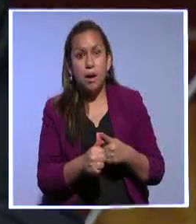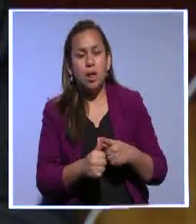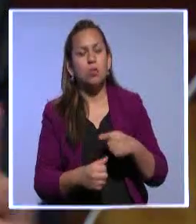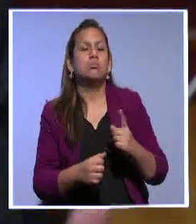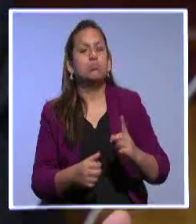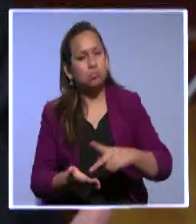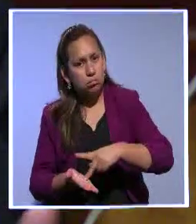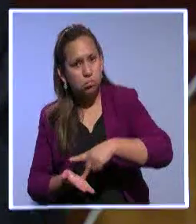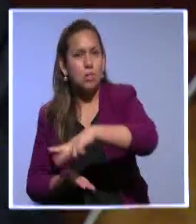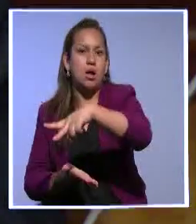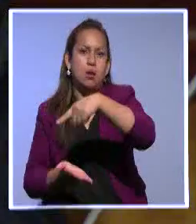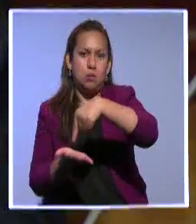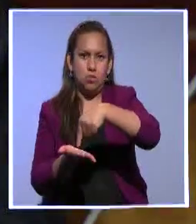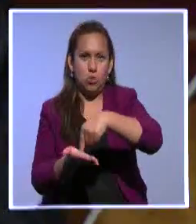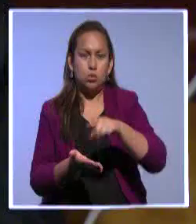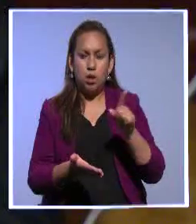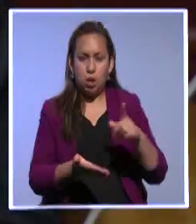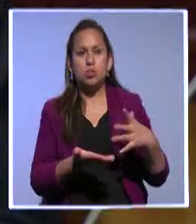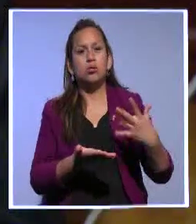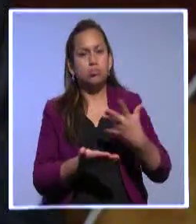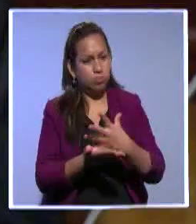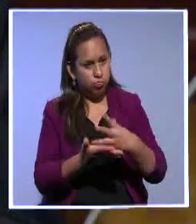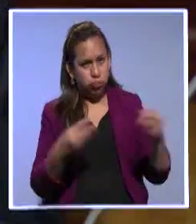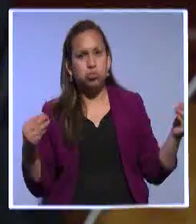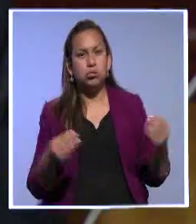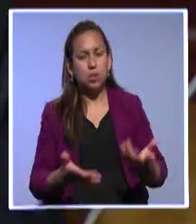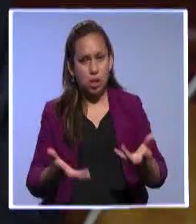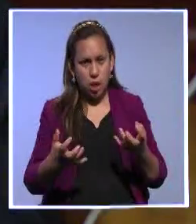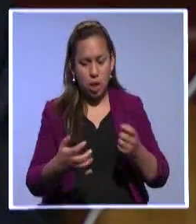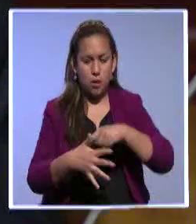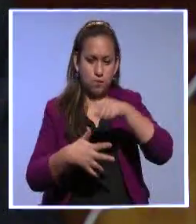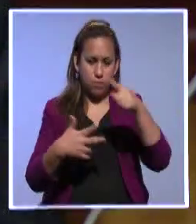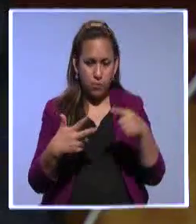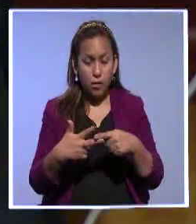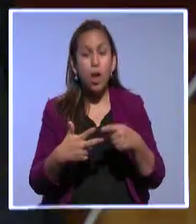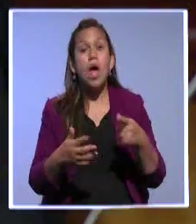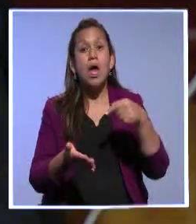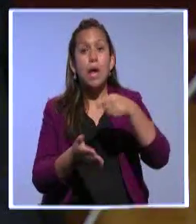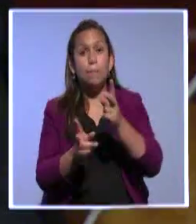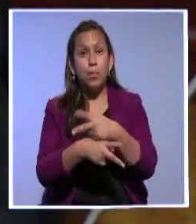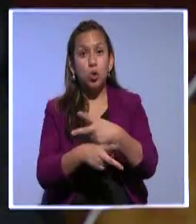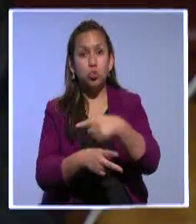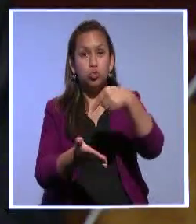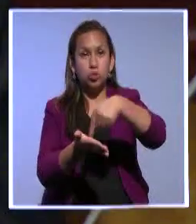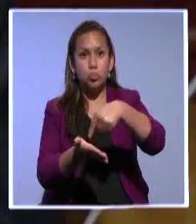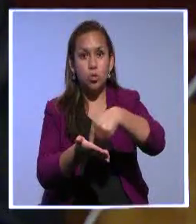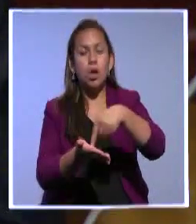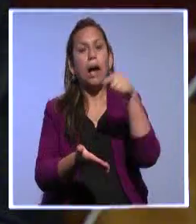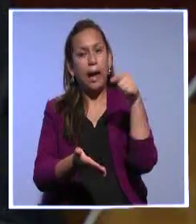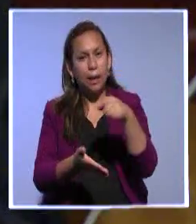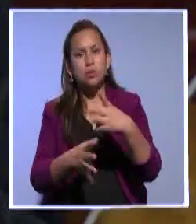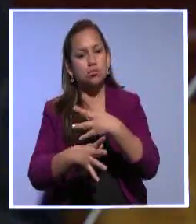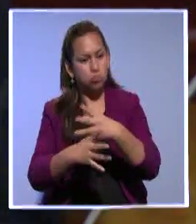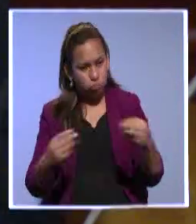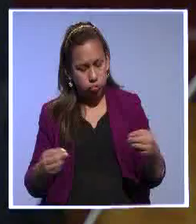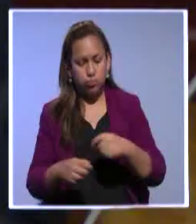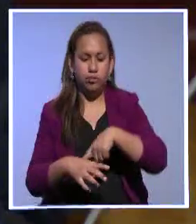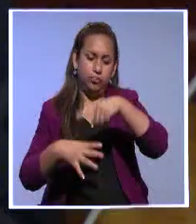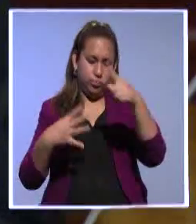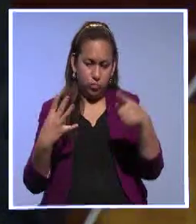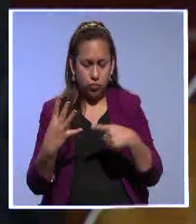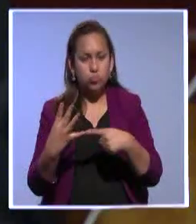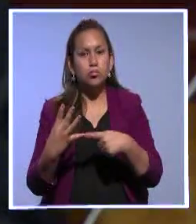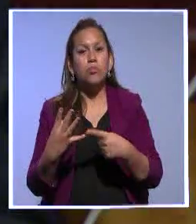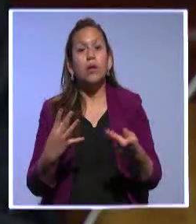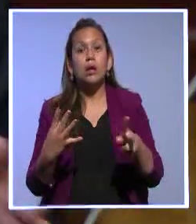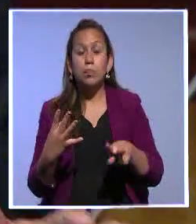inactivas hace algunos años. Proponemos el levantamiento de las salvaguardias. Proponemos que se restituyan derechos que